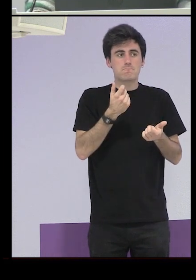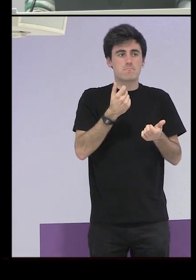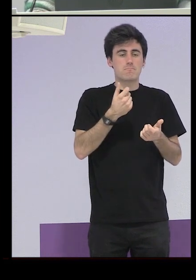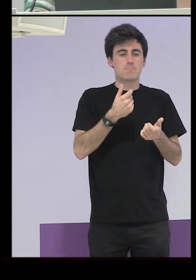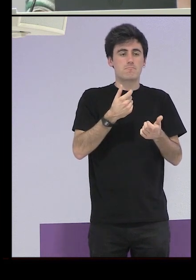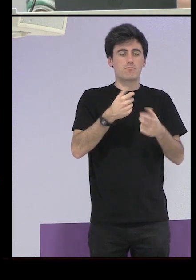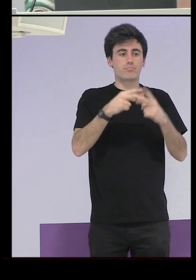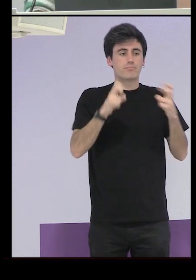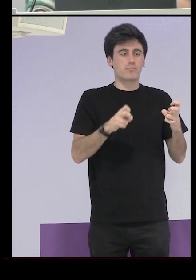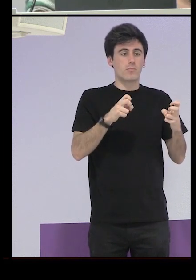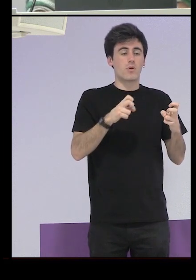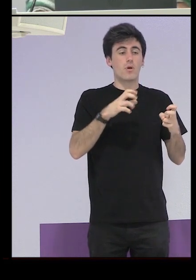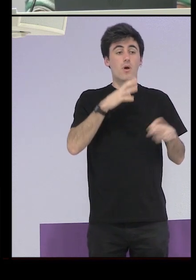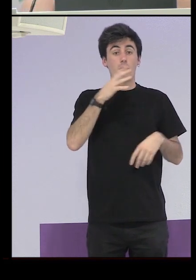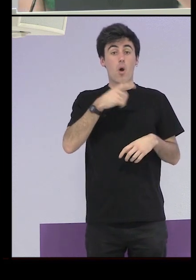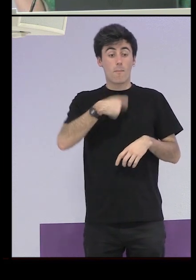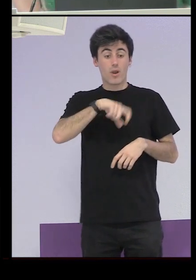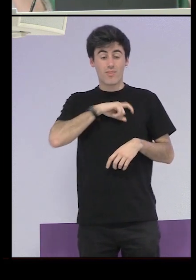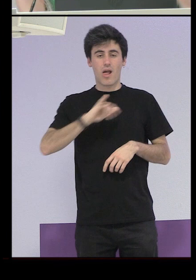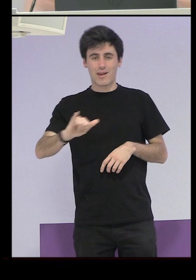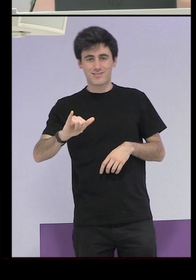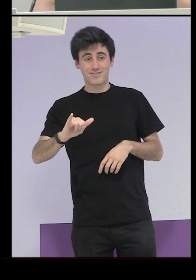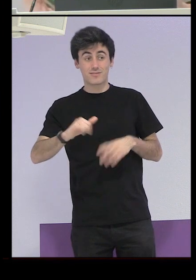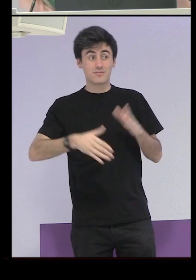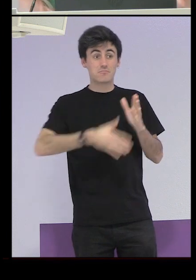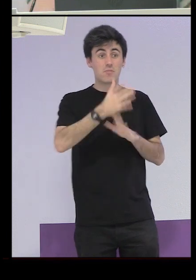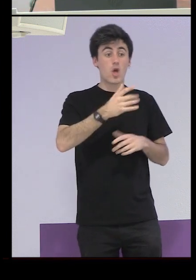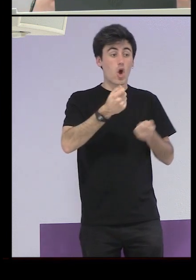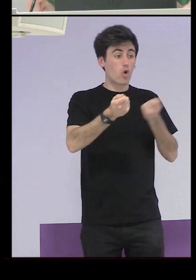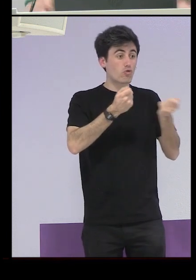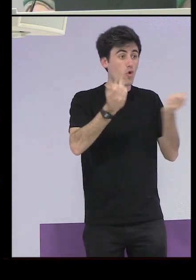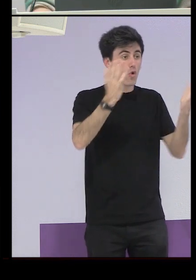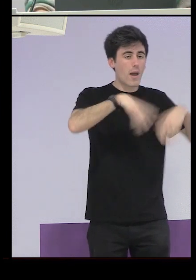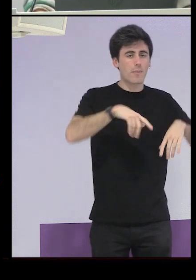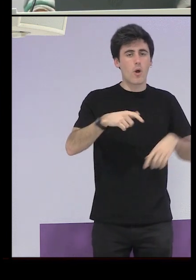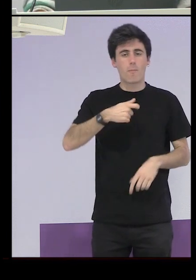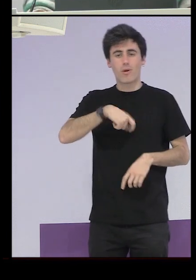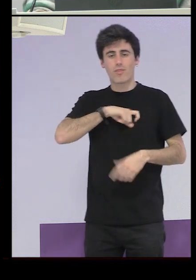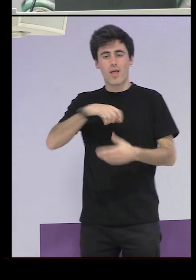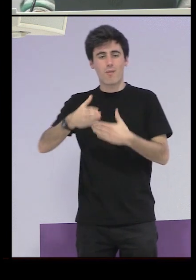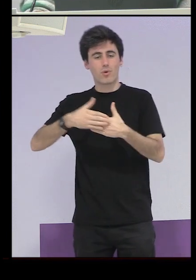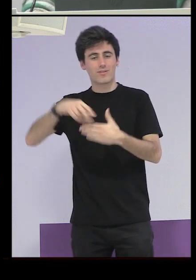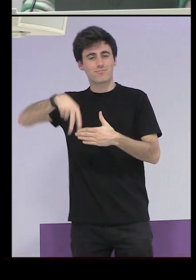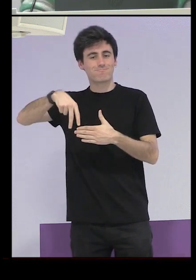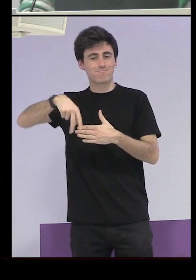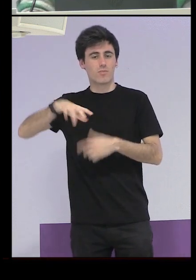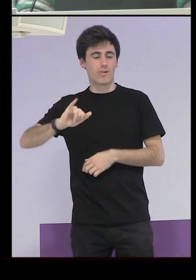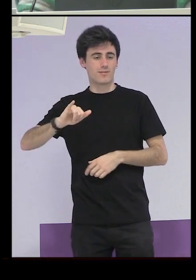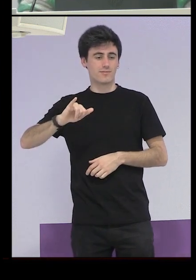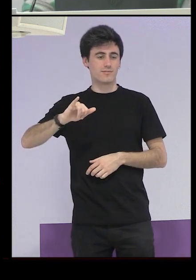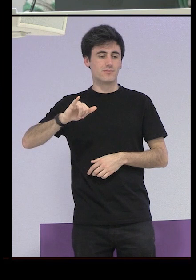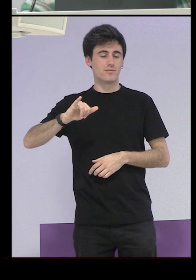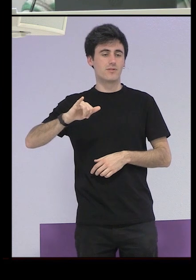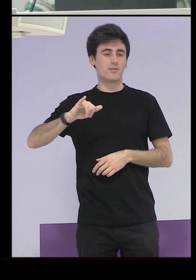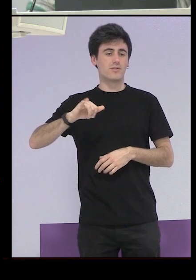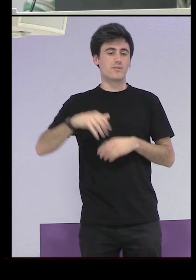¿por qué no se fueron? porque policía en la puerta se había no había nadie dentro controlando pero policía en la puerta para evitar que se marcharan eso